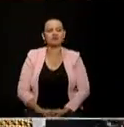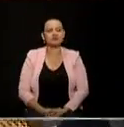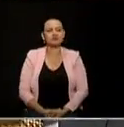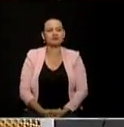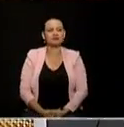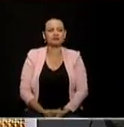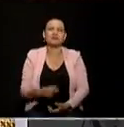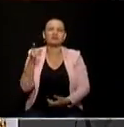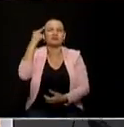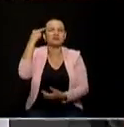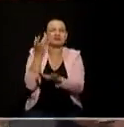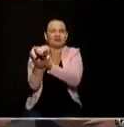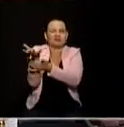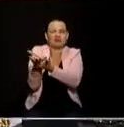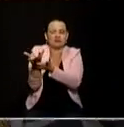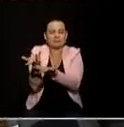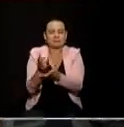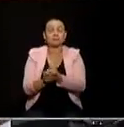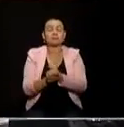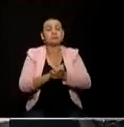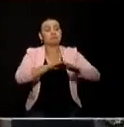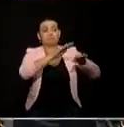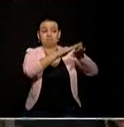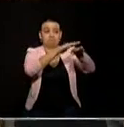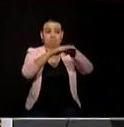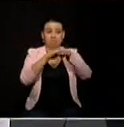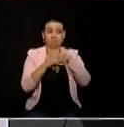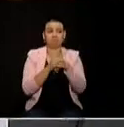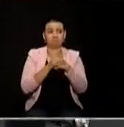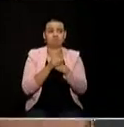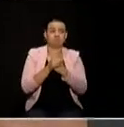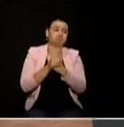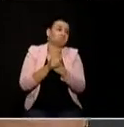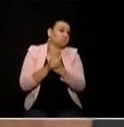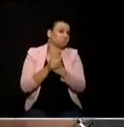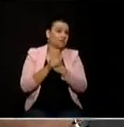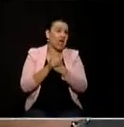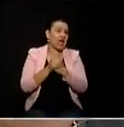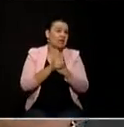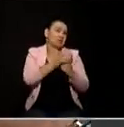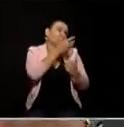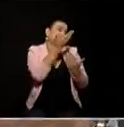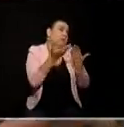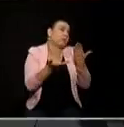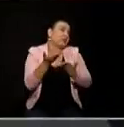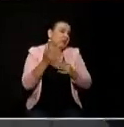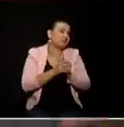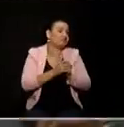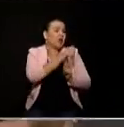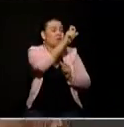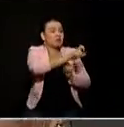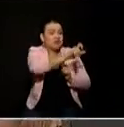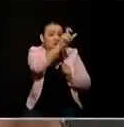miren la capacidad de gobierno depende de la misma personalidad de quien rodea el proyecto